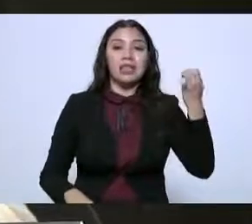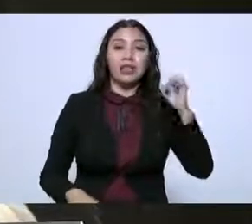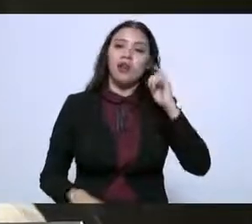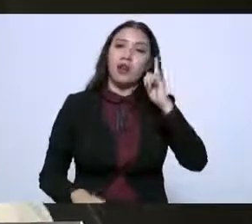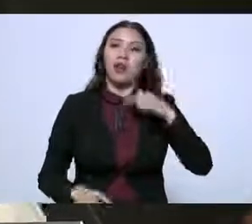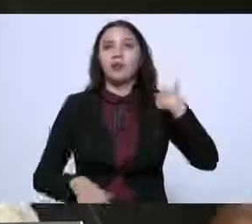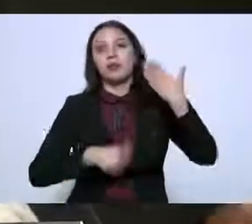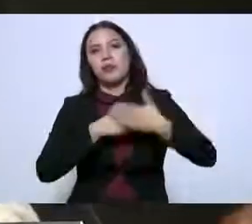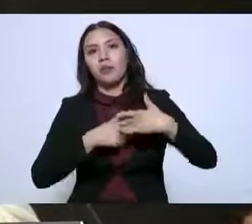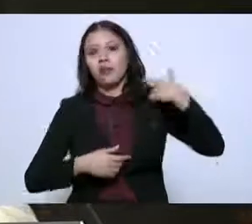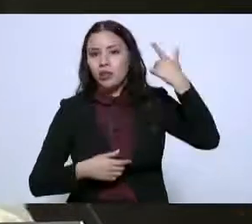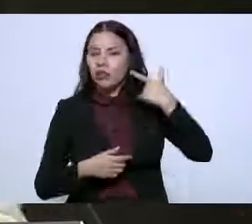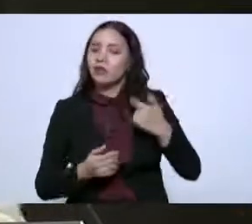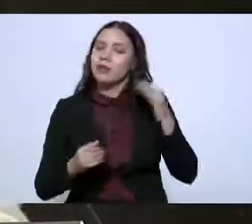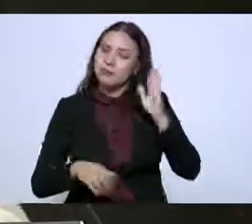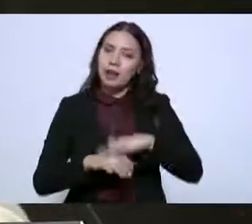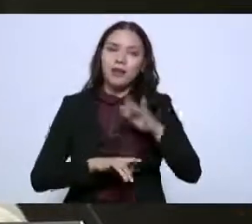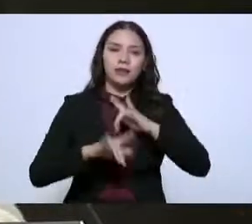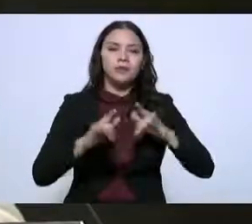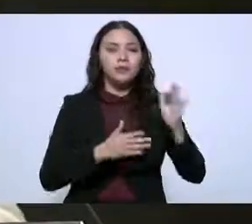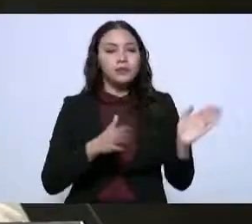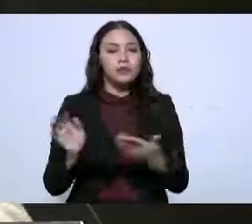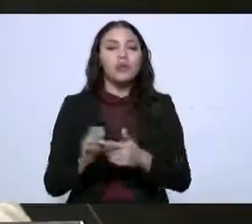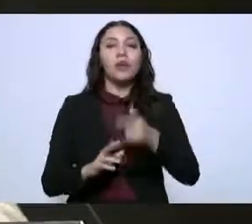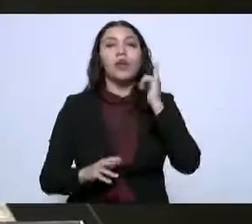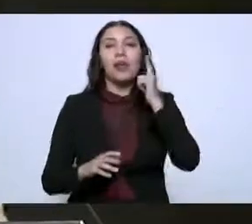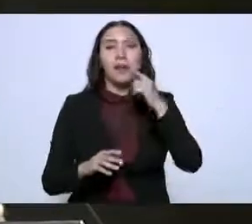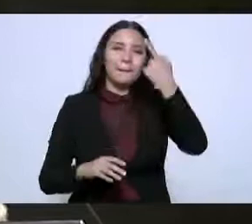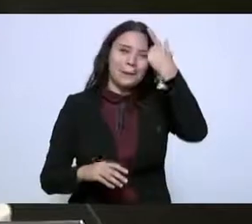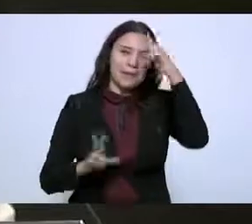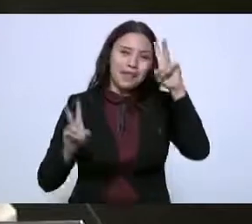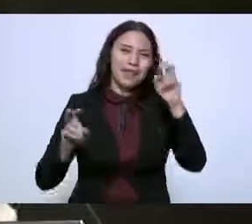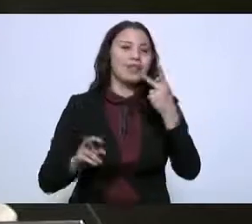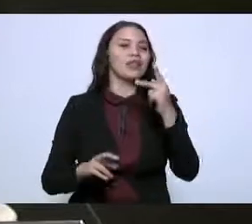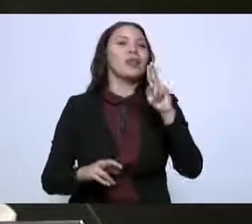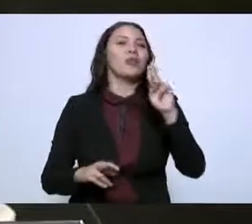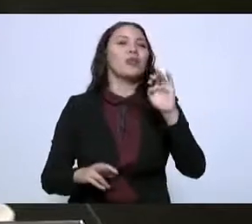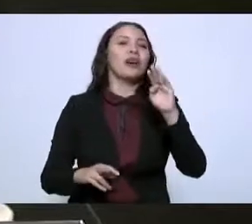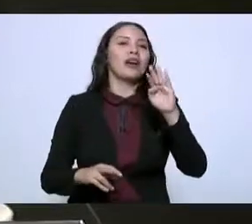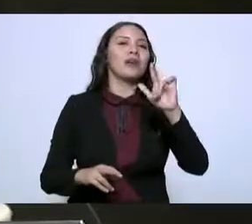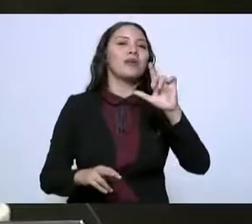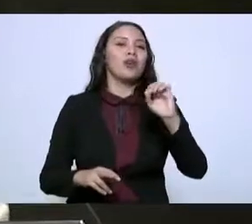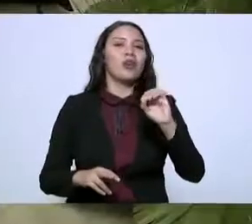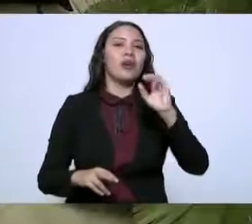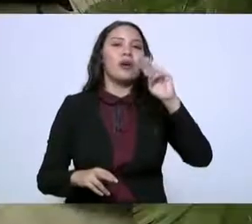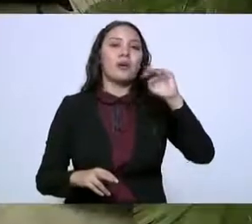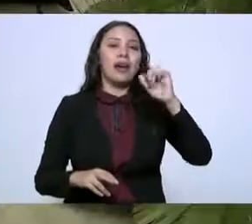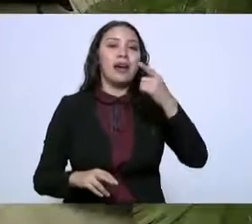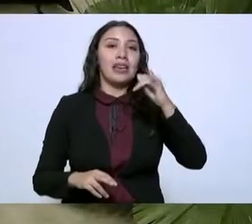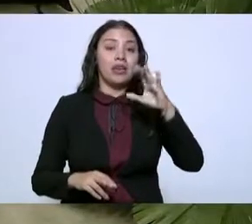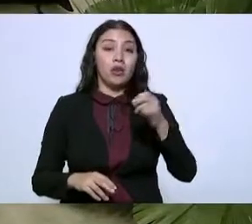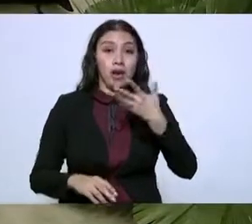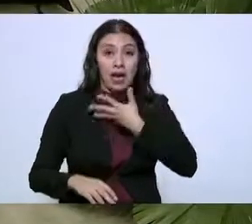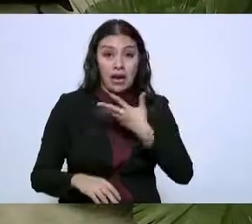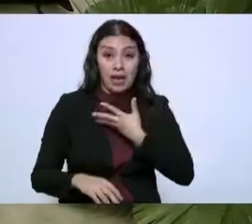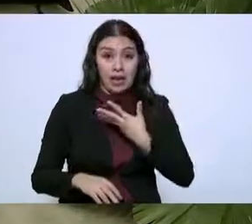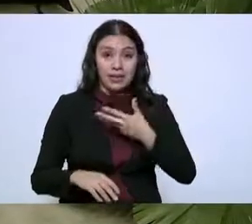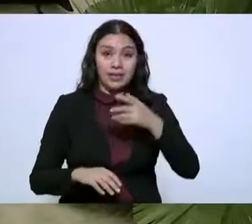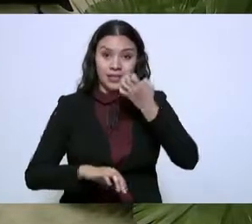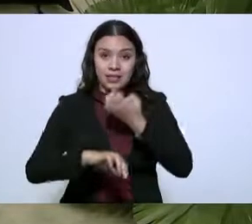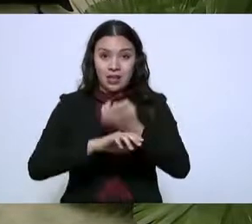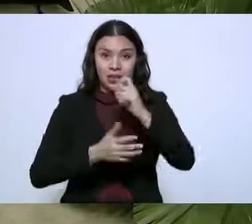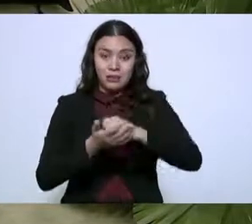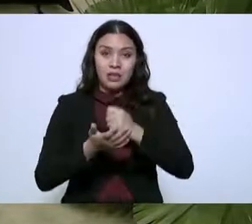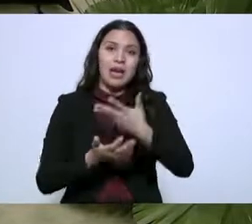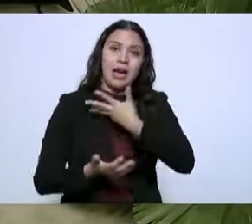está por venir en materia de pueblos mágicos el estado cuenta con Mier y Tula hemos